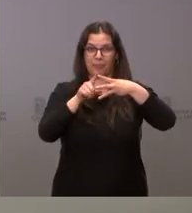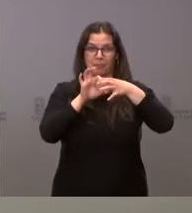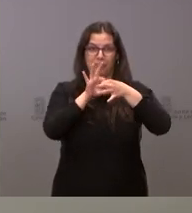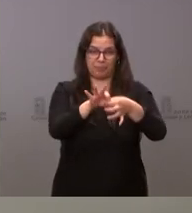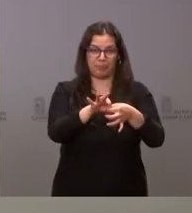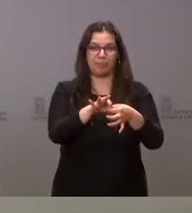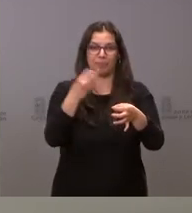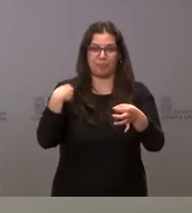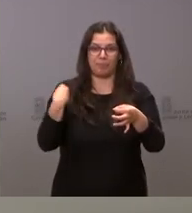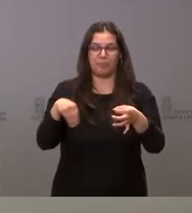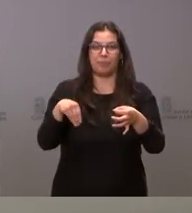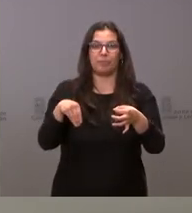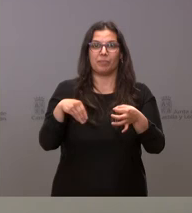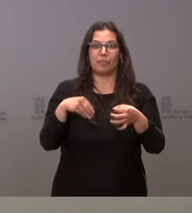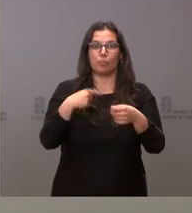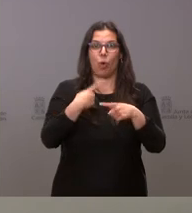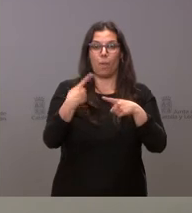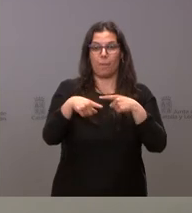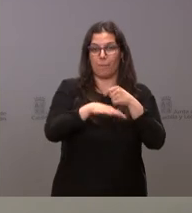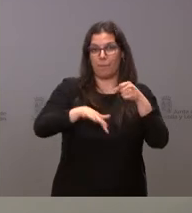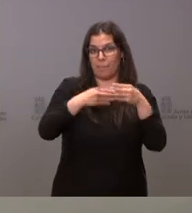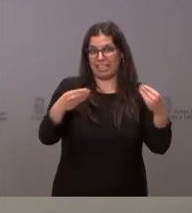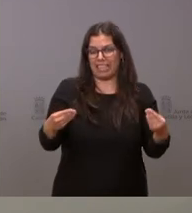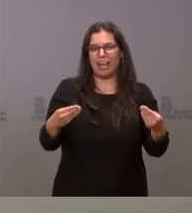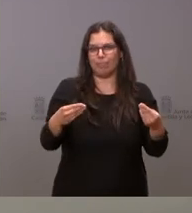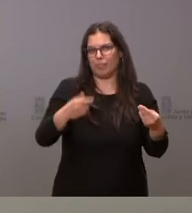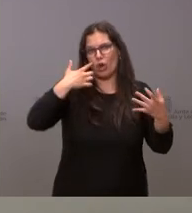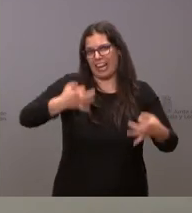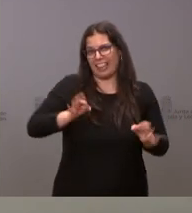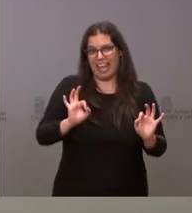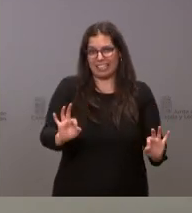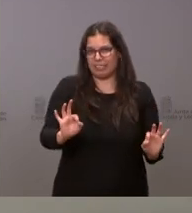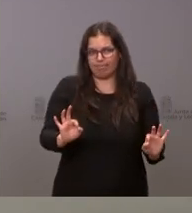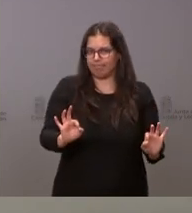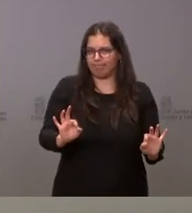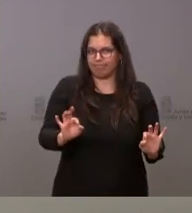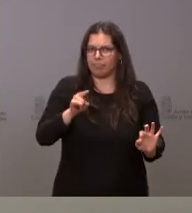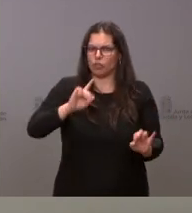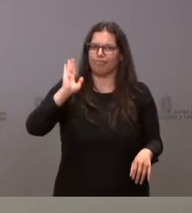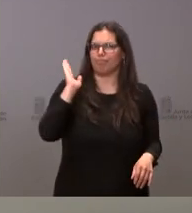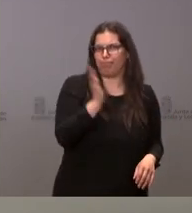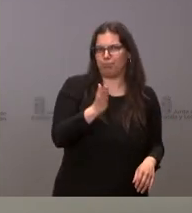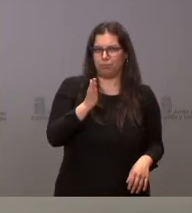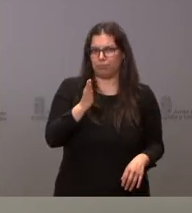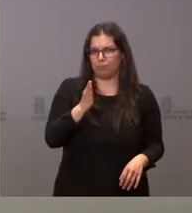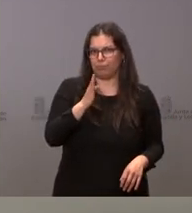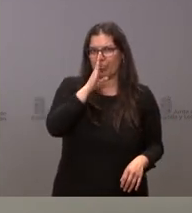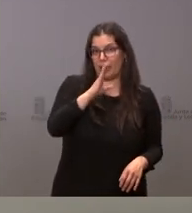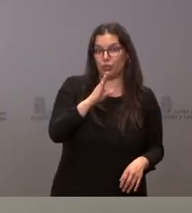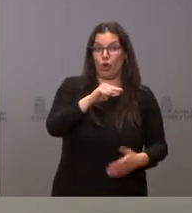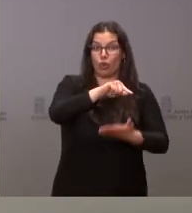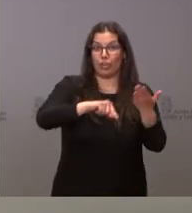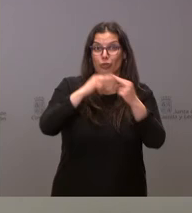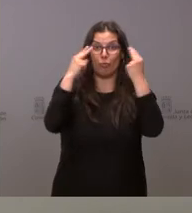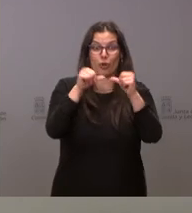con el impacto de las materias primas, esta es una realidad. Y es una realidad que está impactando de lleno a los contratos públicos.